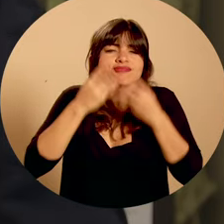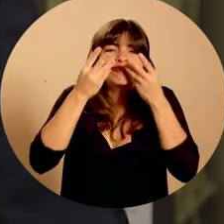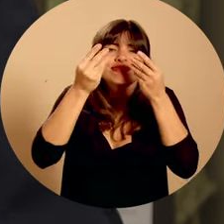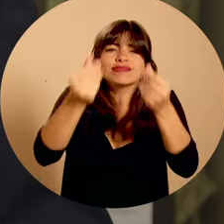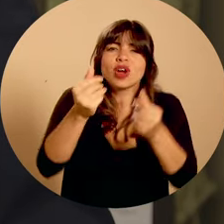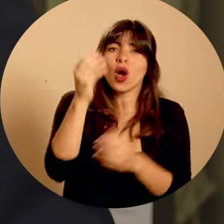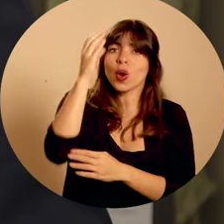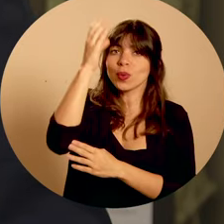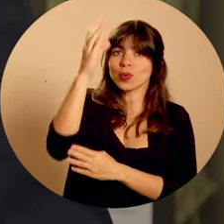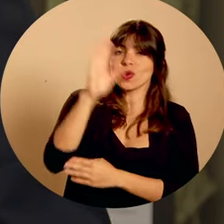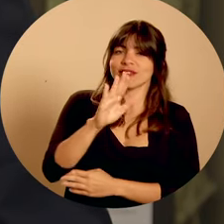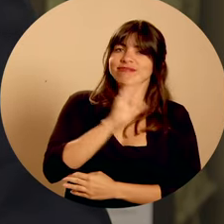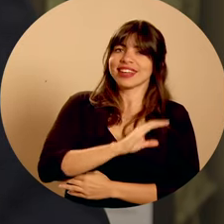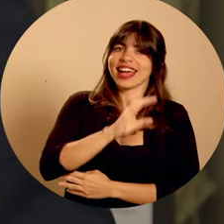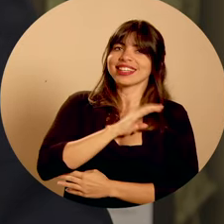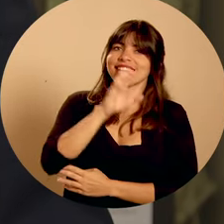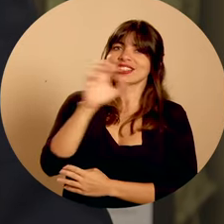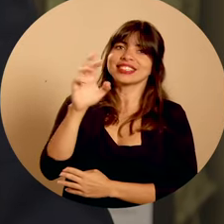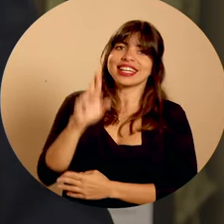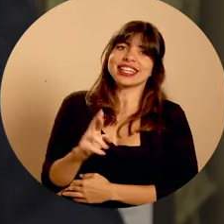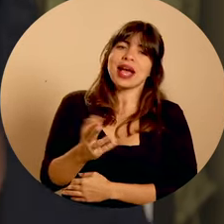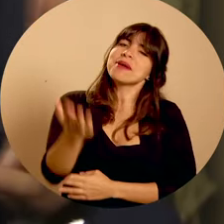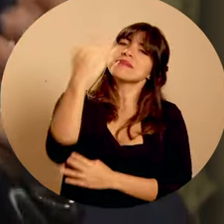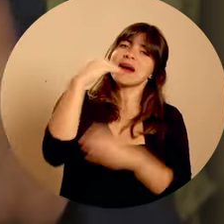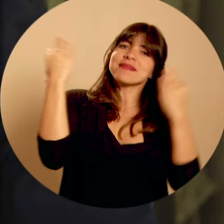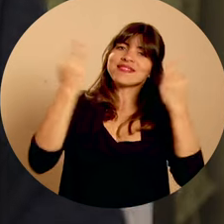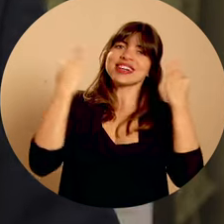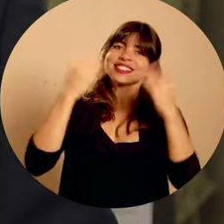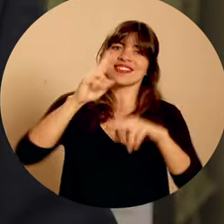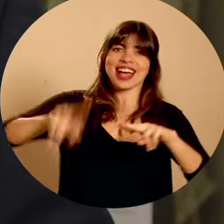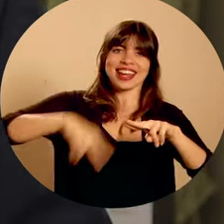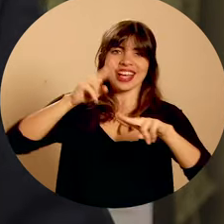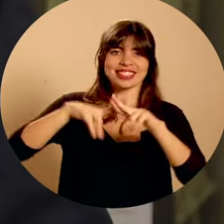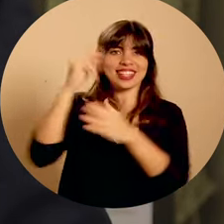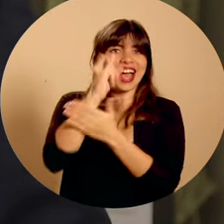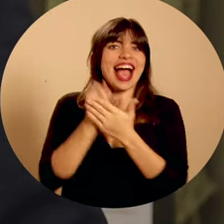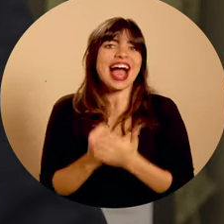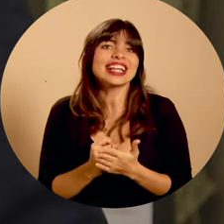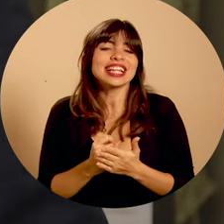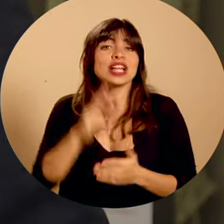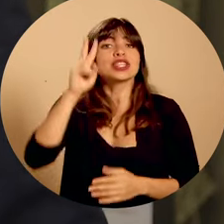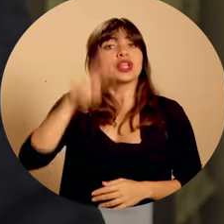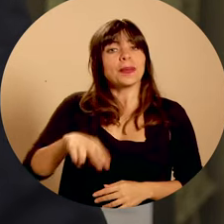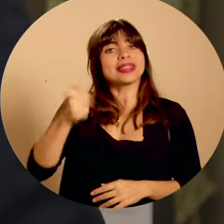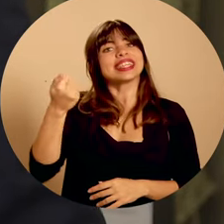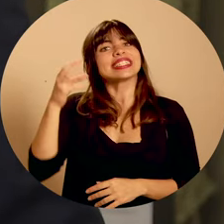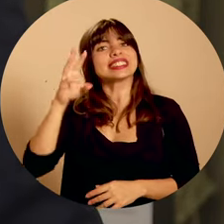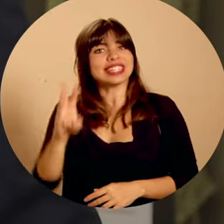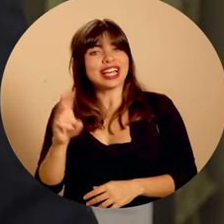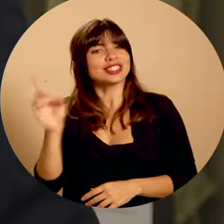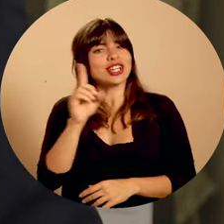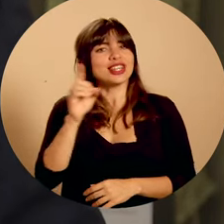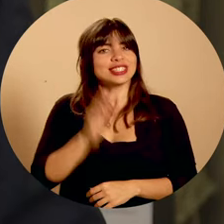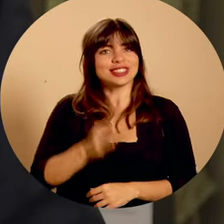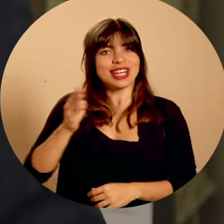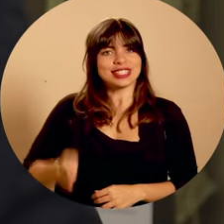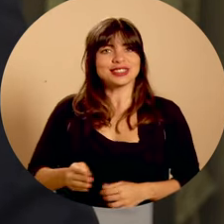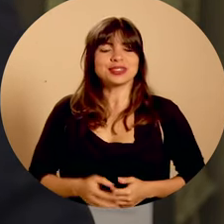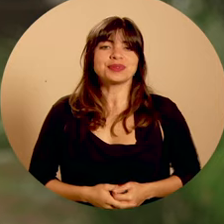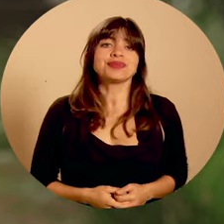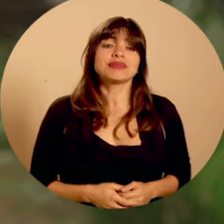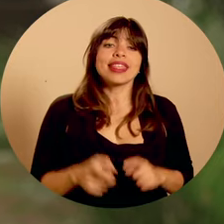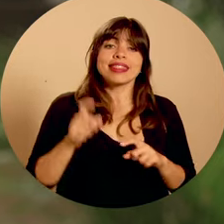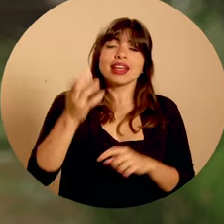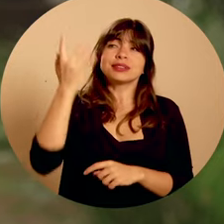riqueza cultural que caracteriza a Costa Rica. Vamos al Festival Nacional de las Artes 2016 en la zona sur.